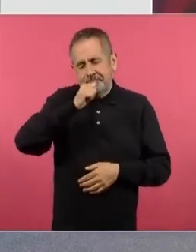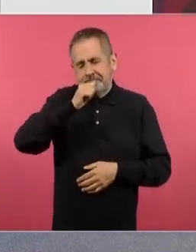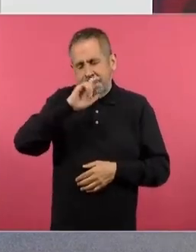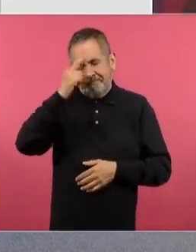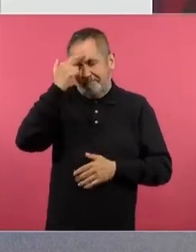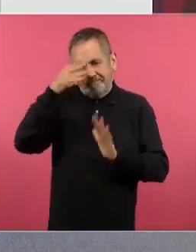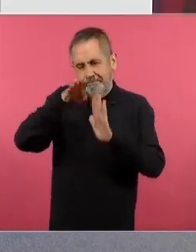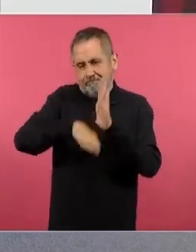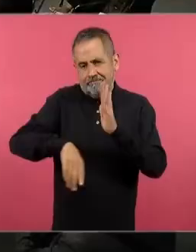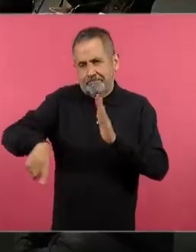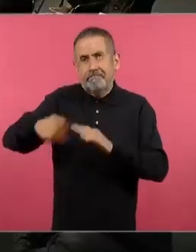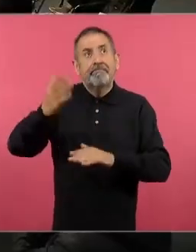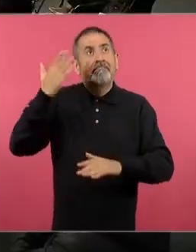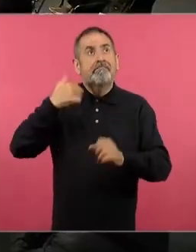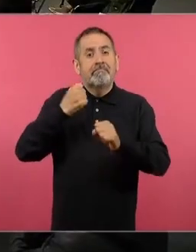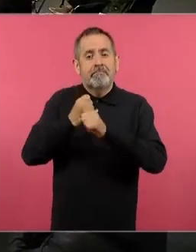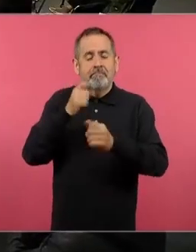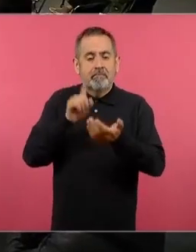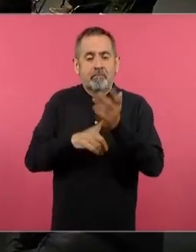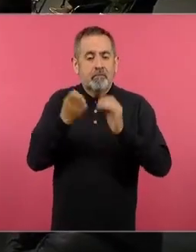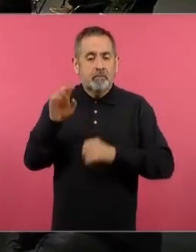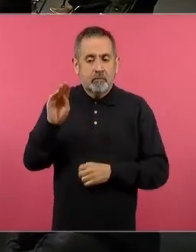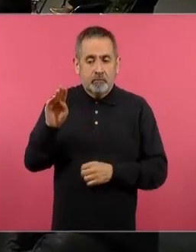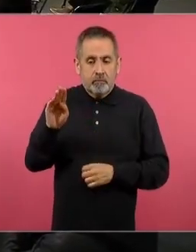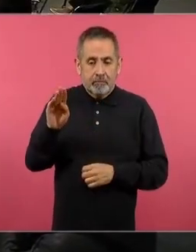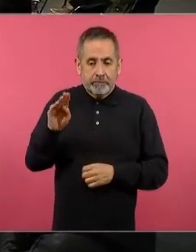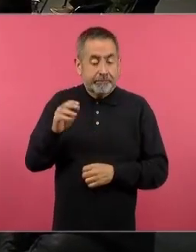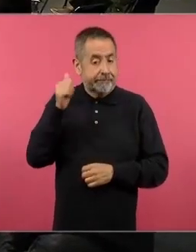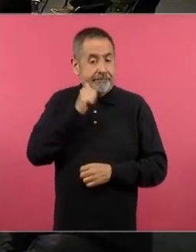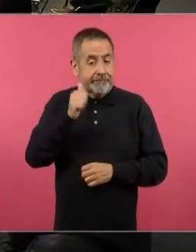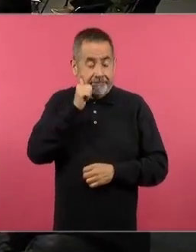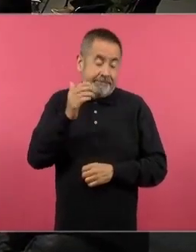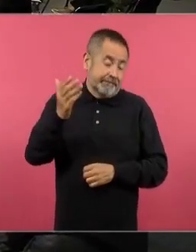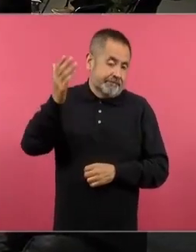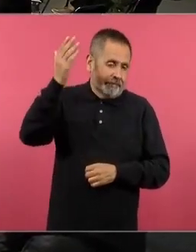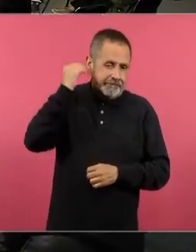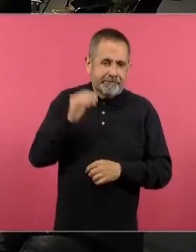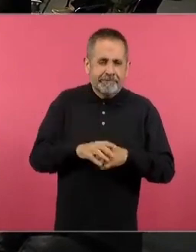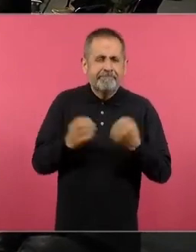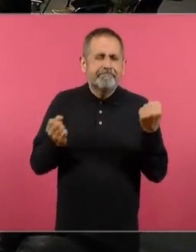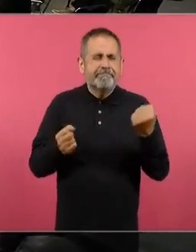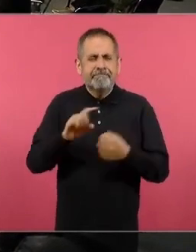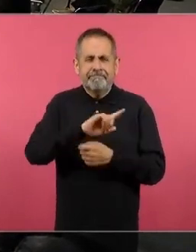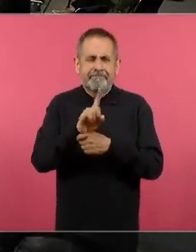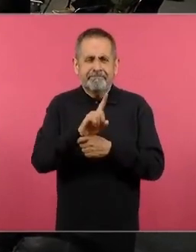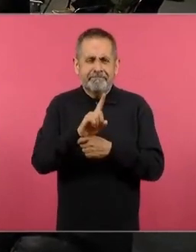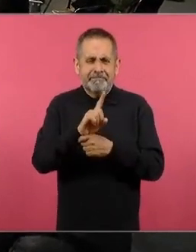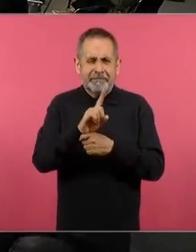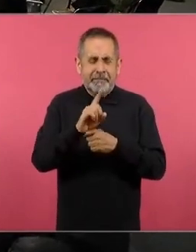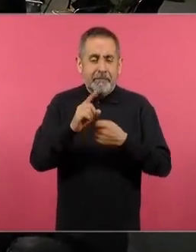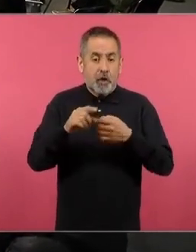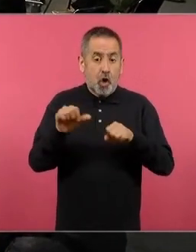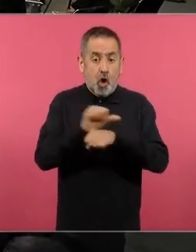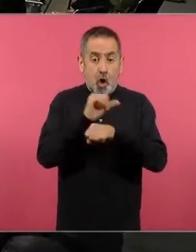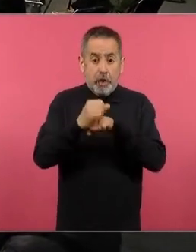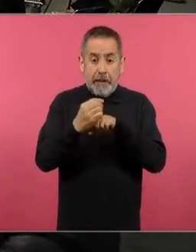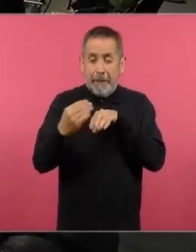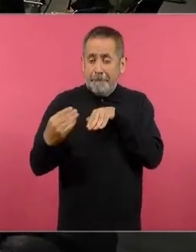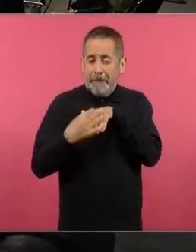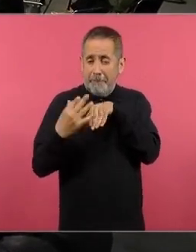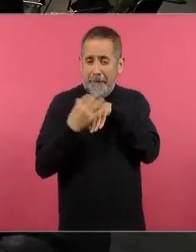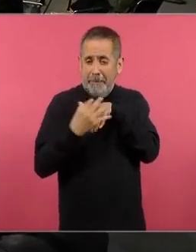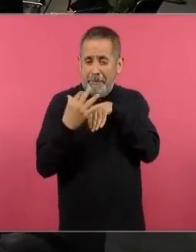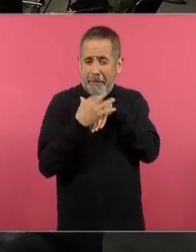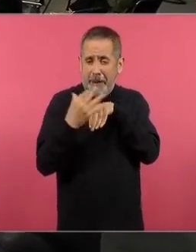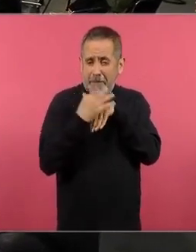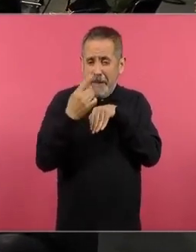de acordar, pero cuando uno venía en la carretera en los noventas, se llenaba el parabrisas de insectos. Ahora yo los invito a que vayan